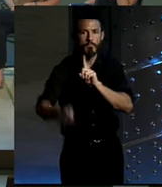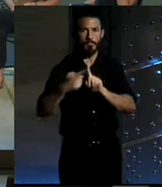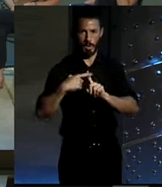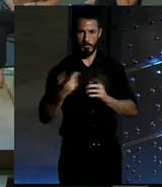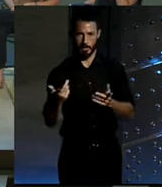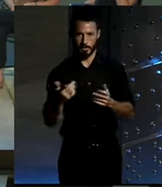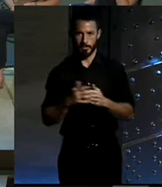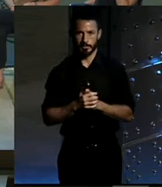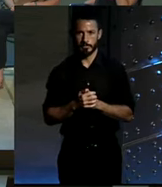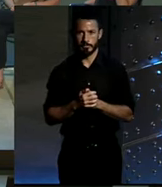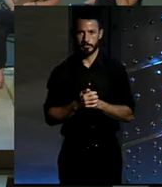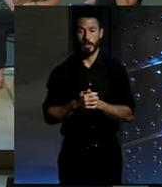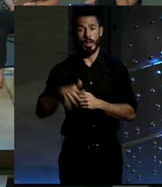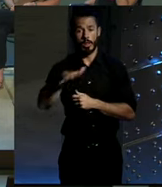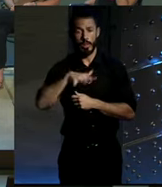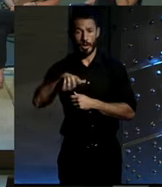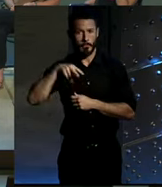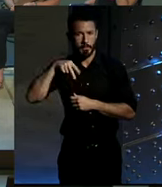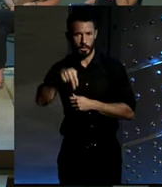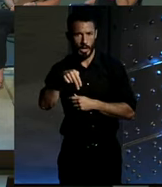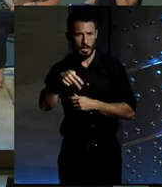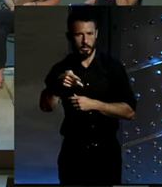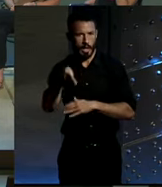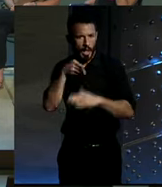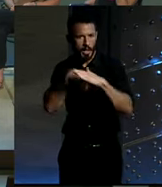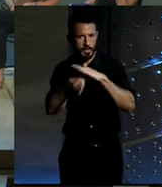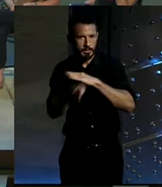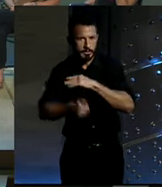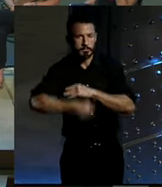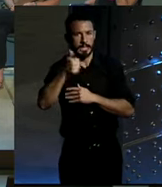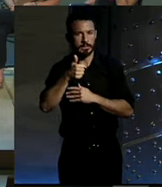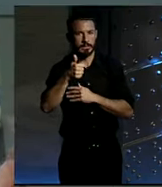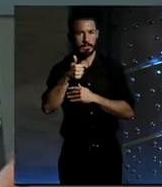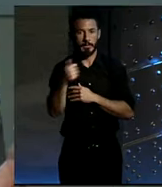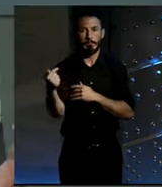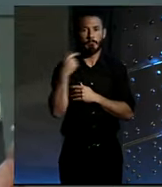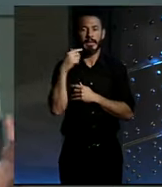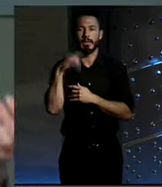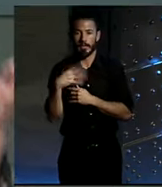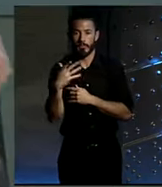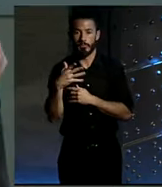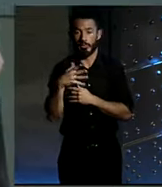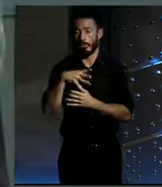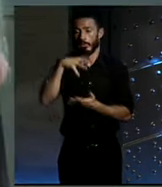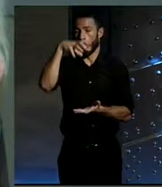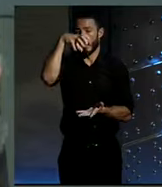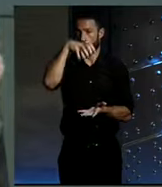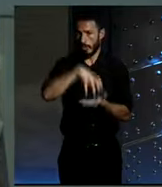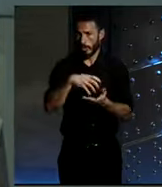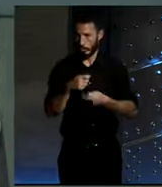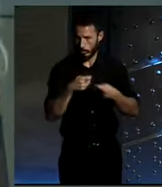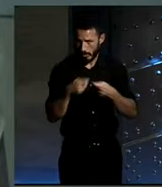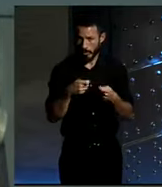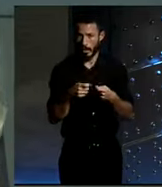peatonales son mucho más accesibles en bicicleta que en Efectivamente. ¿Quiénes pierden realmente? Las grandes superficies que su